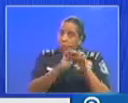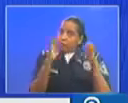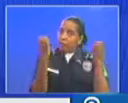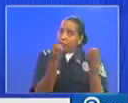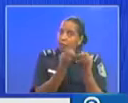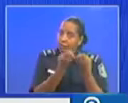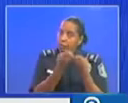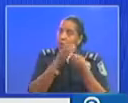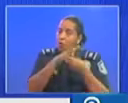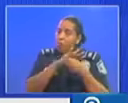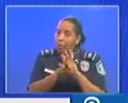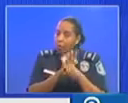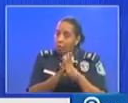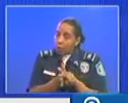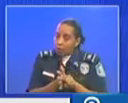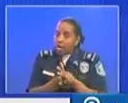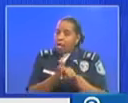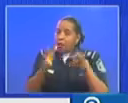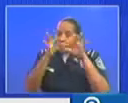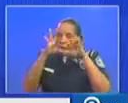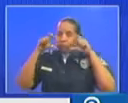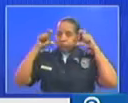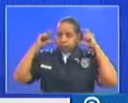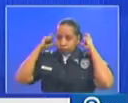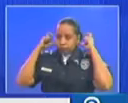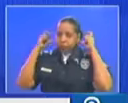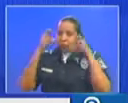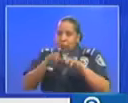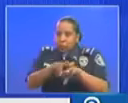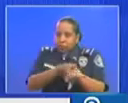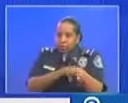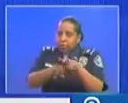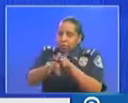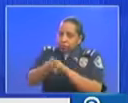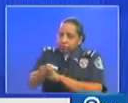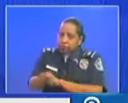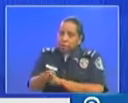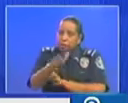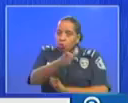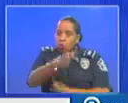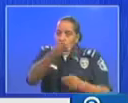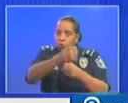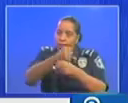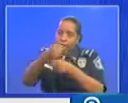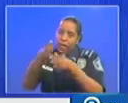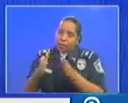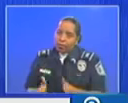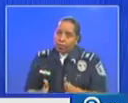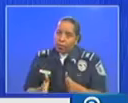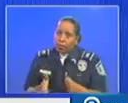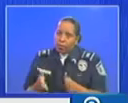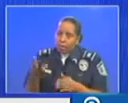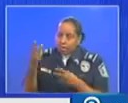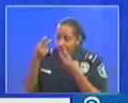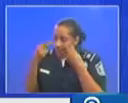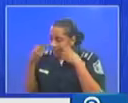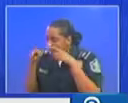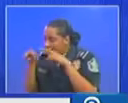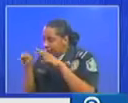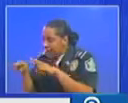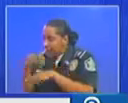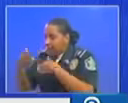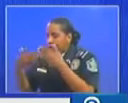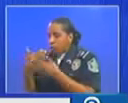y una serie de herramientas necesarias para darle el seguimiento a los contactos de tal manera que no ocurra en Panamá